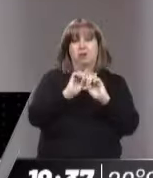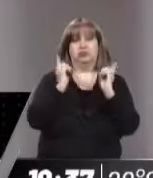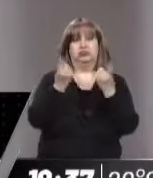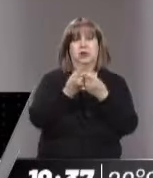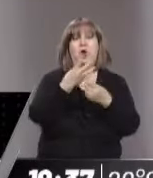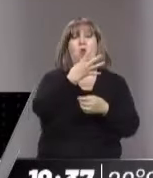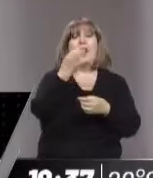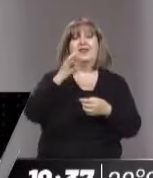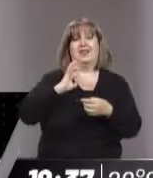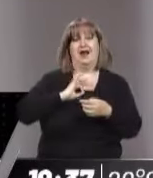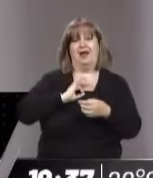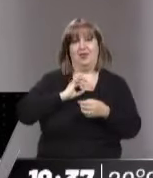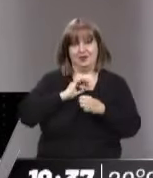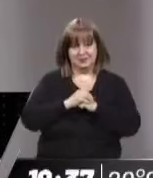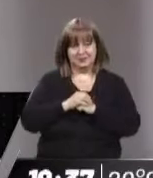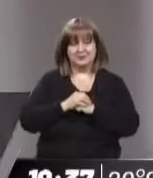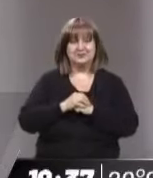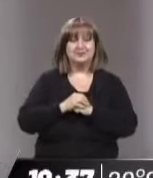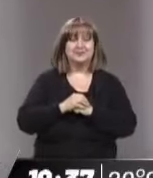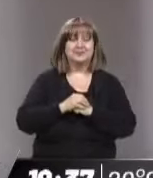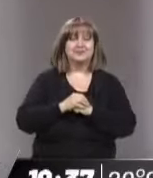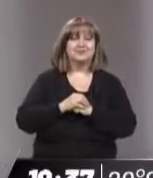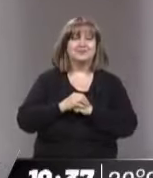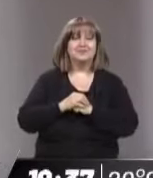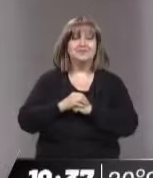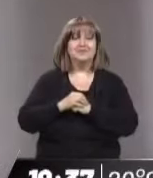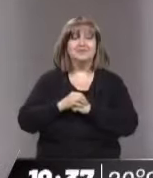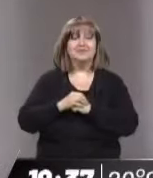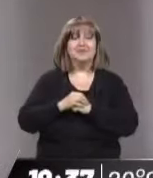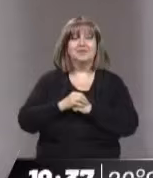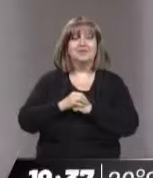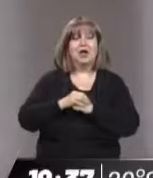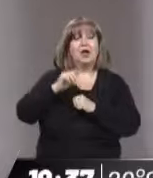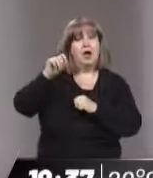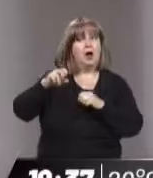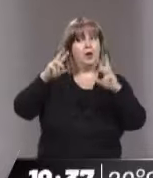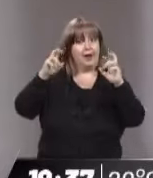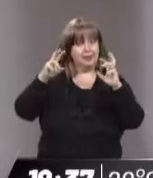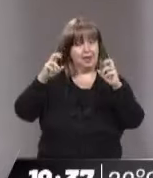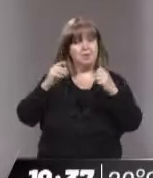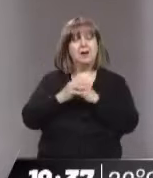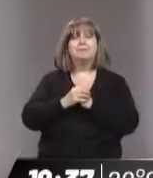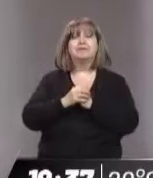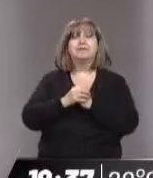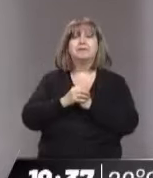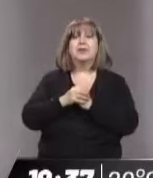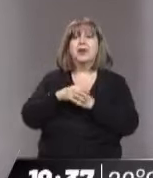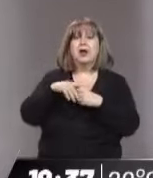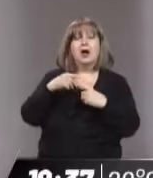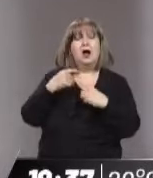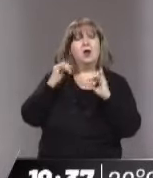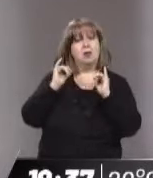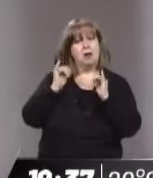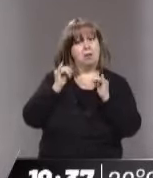Cambiamos absolutamente de tema, va a hablar el joven al que le contestó Ricardo Darín en una situación de Twitter, en un hilo de Twitter